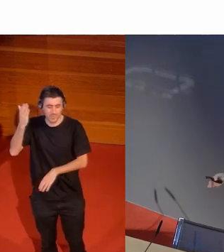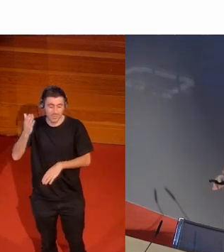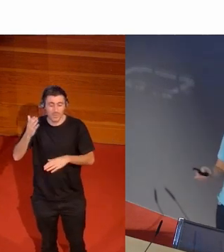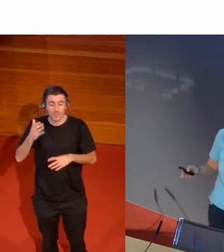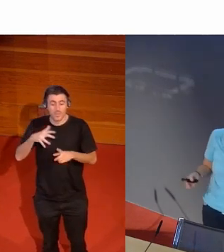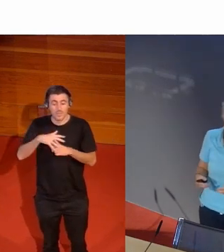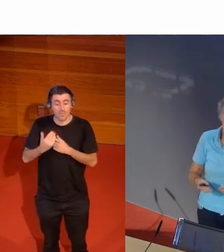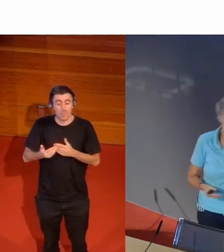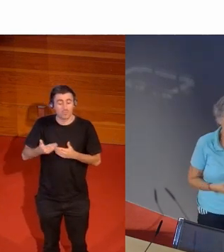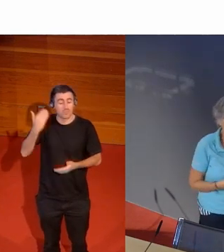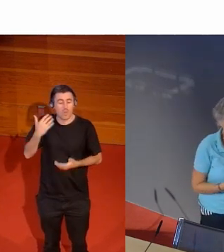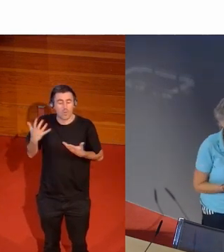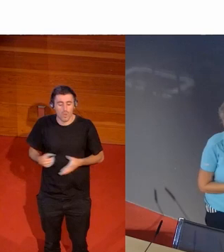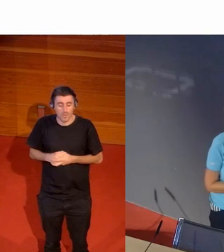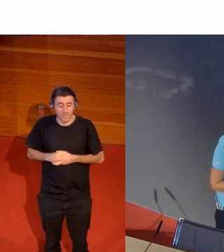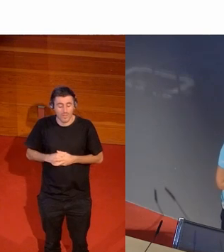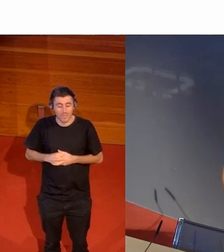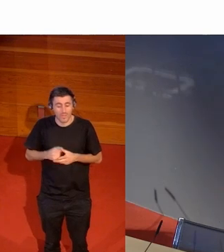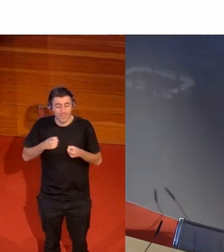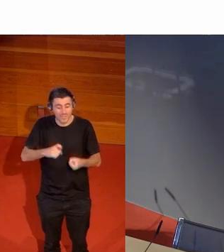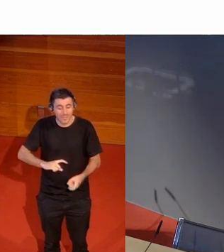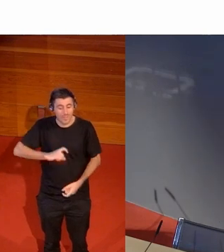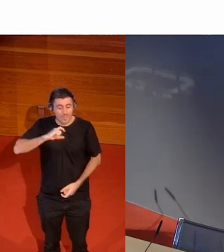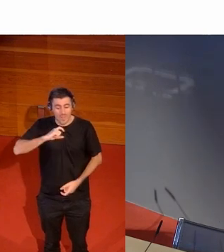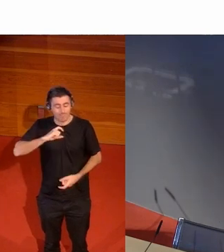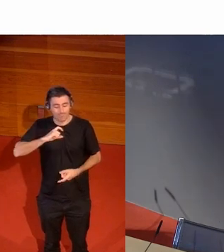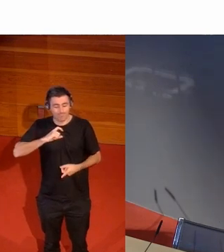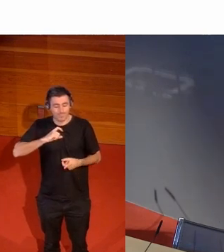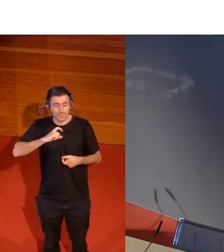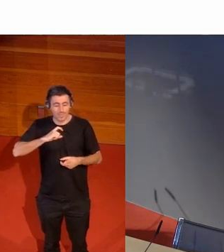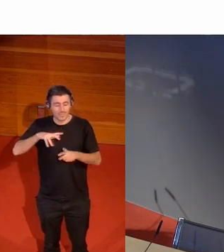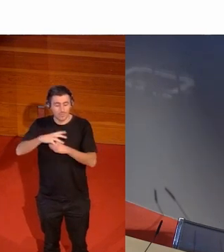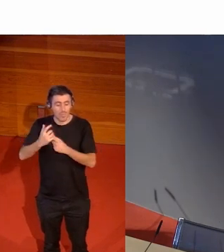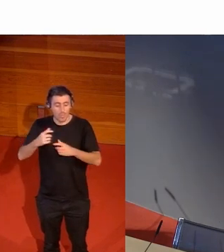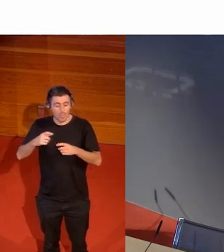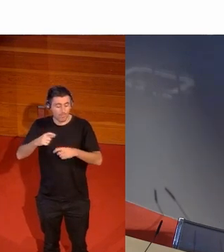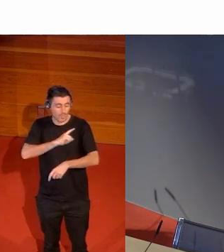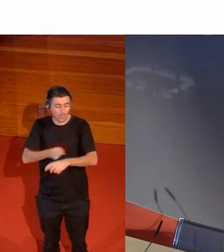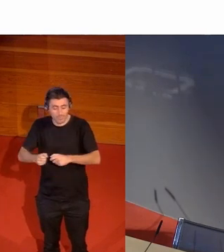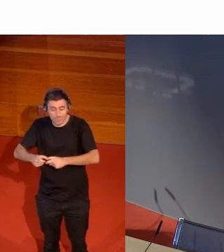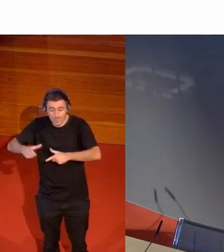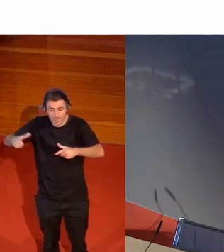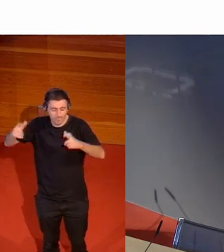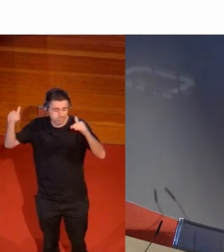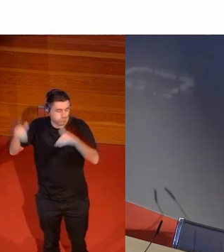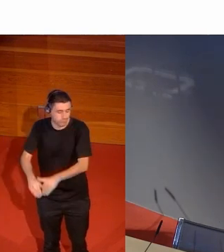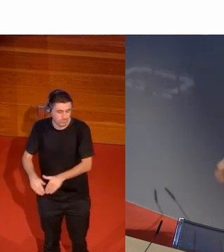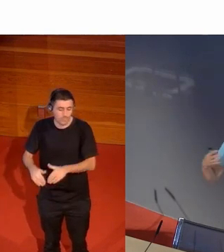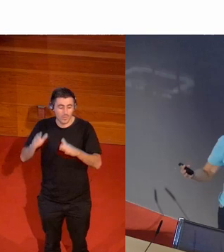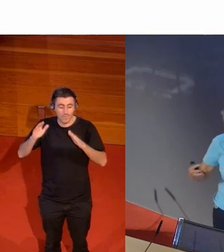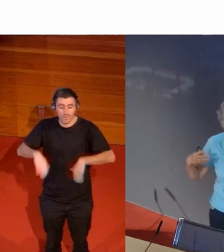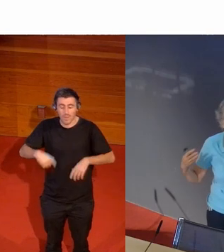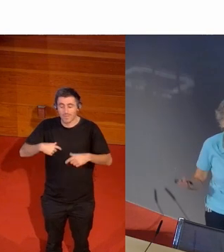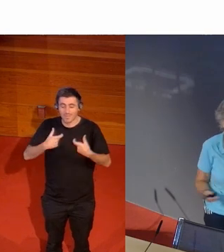el sistema que se había creado de deporte en la época de la república el deporte lo dirige la sección femenina era